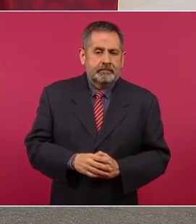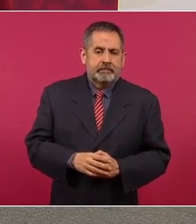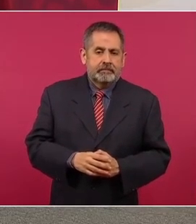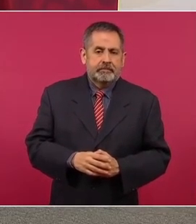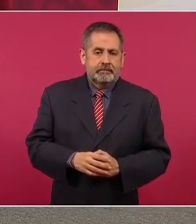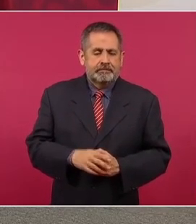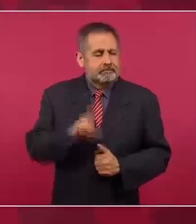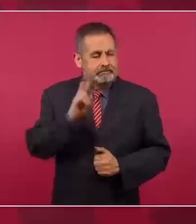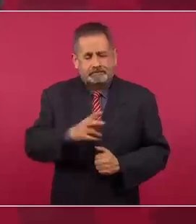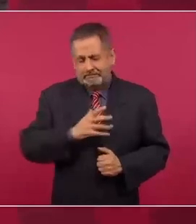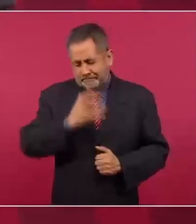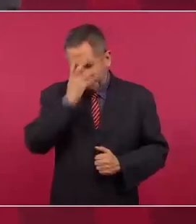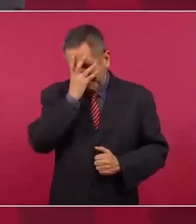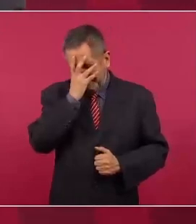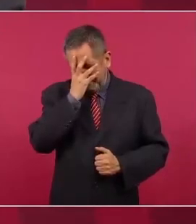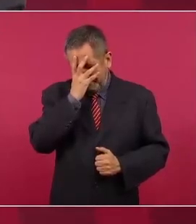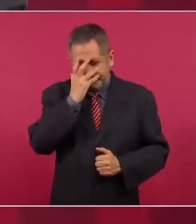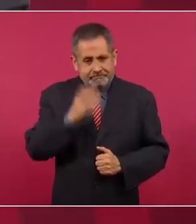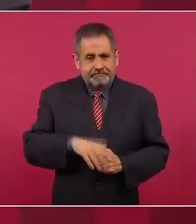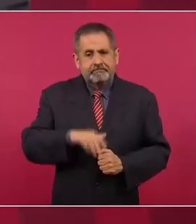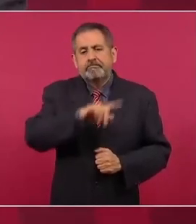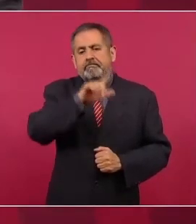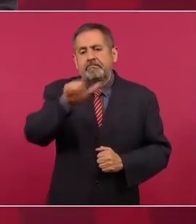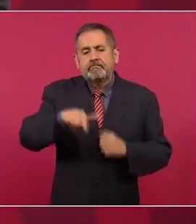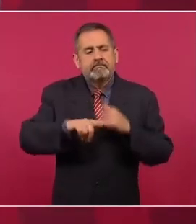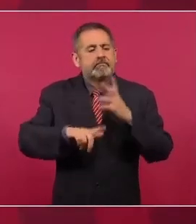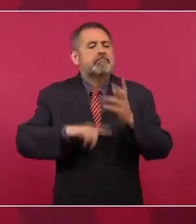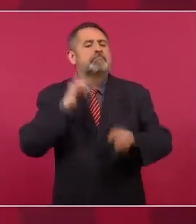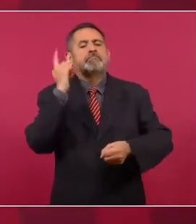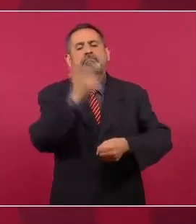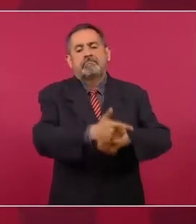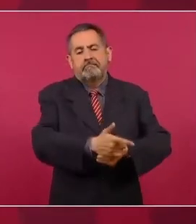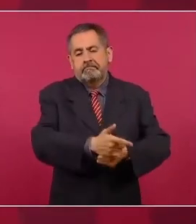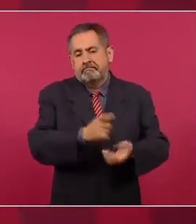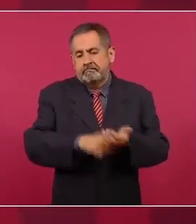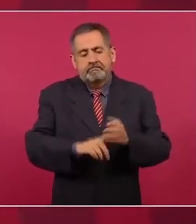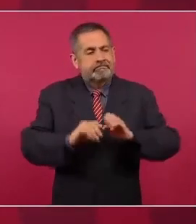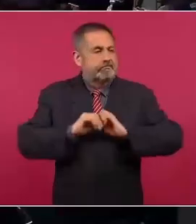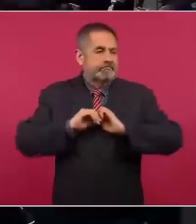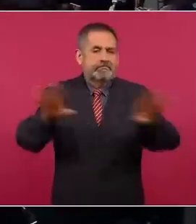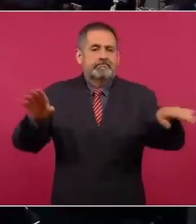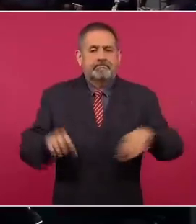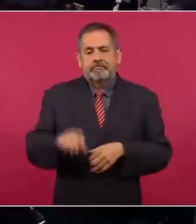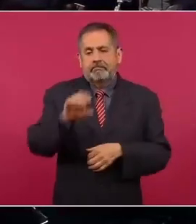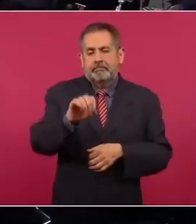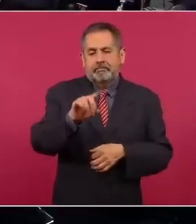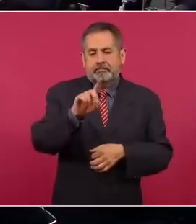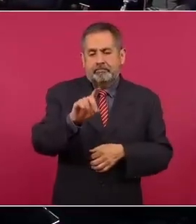una vergüenza, después ya sale lo de Brecht,